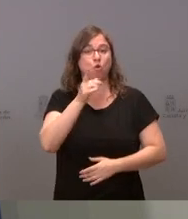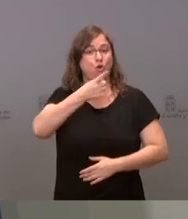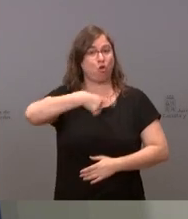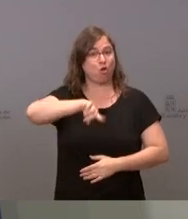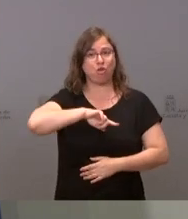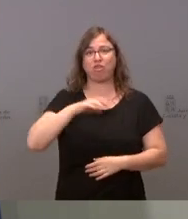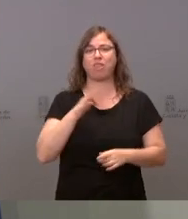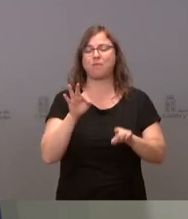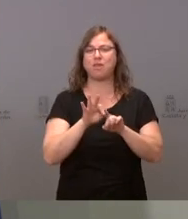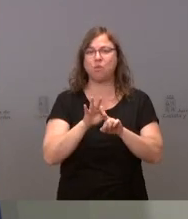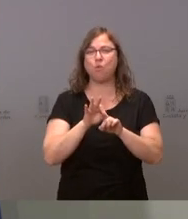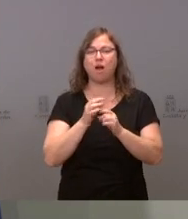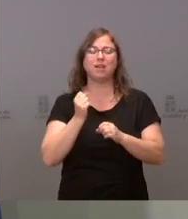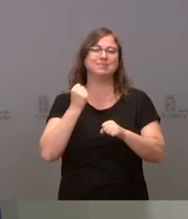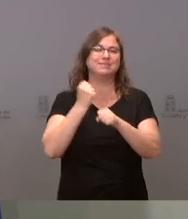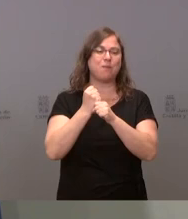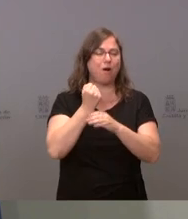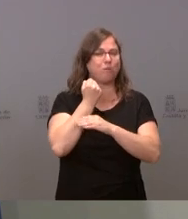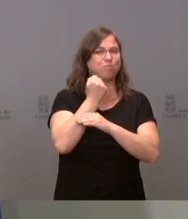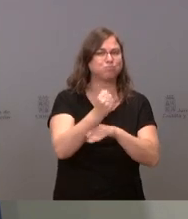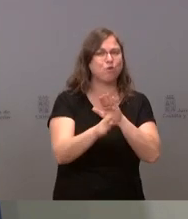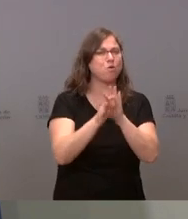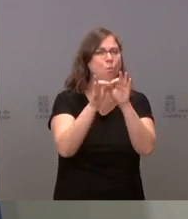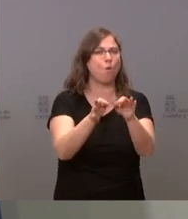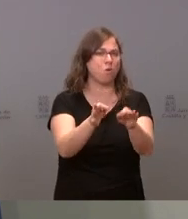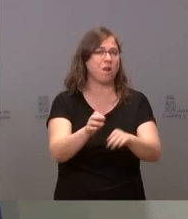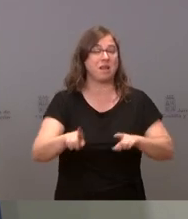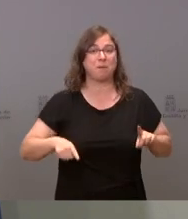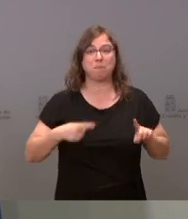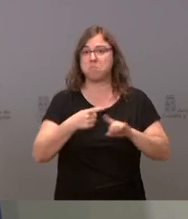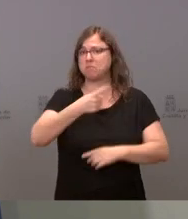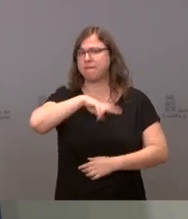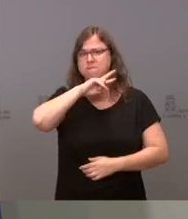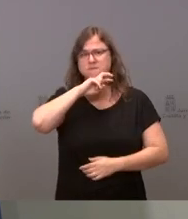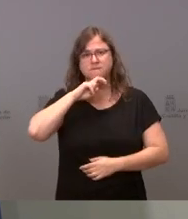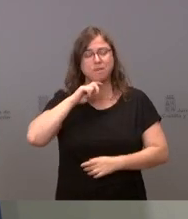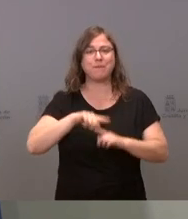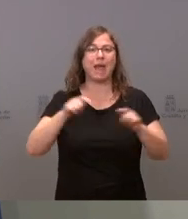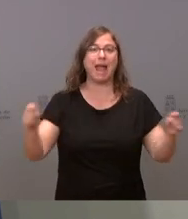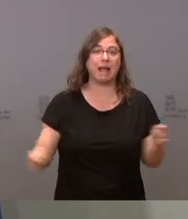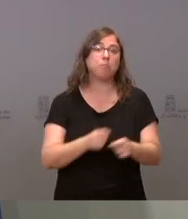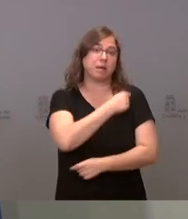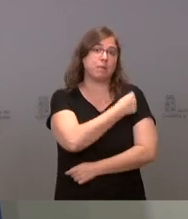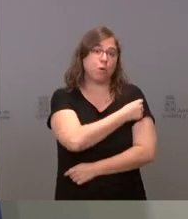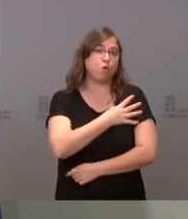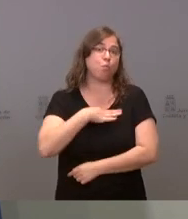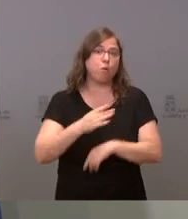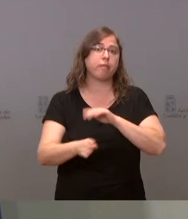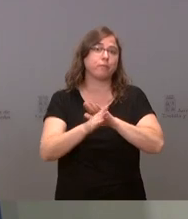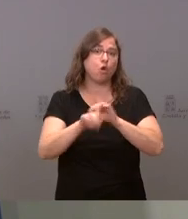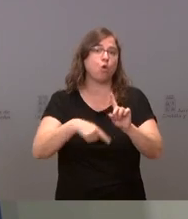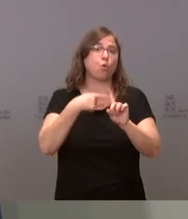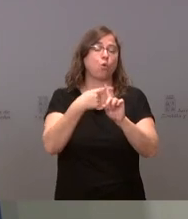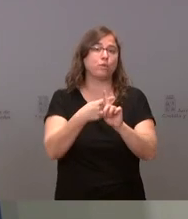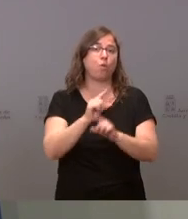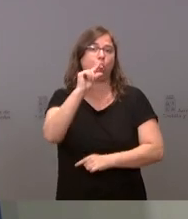la actividad asistencial perdida, porque tendremos también que mantener, probablemente, nuevas campañas de vacunación, si se decide o no finalmente poner una